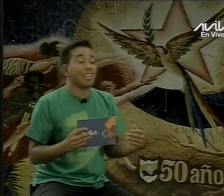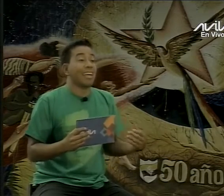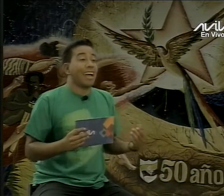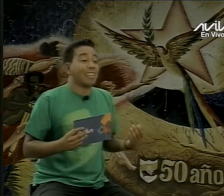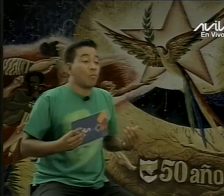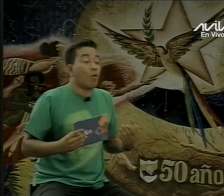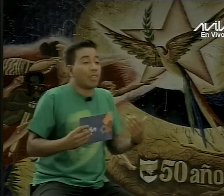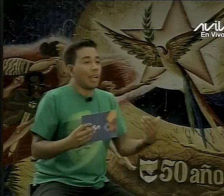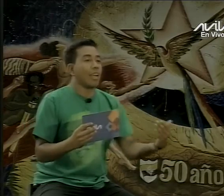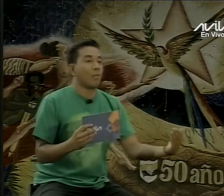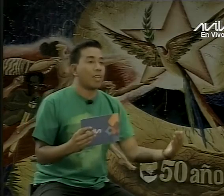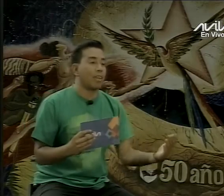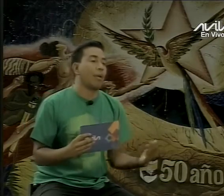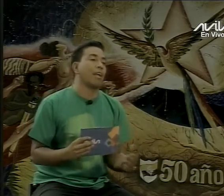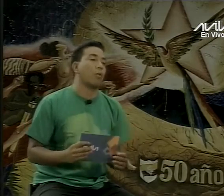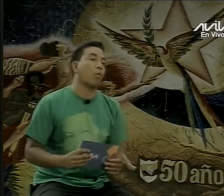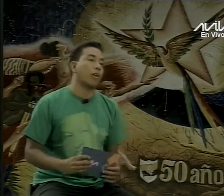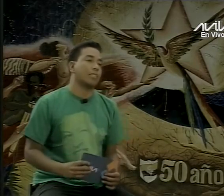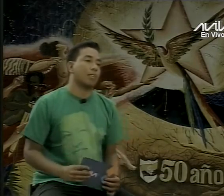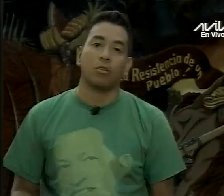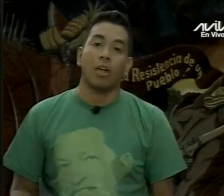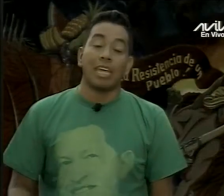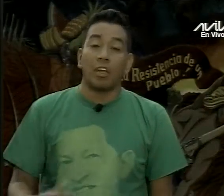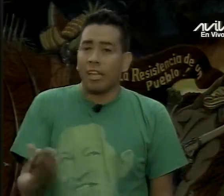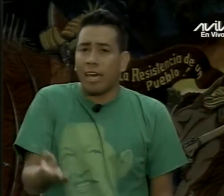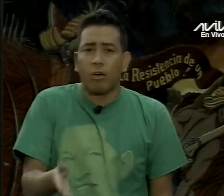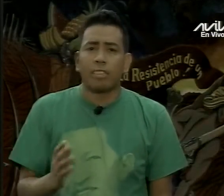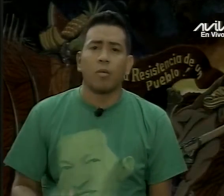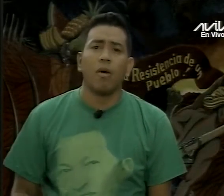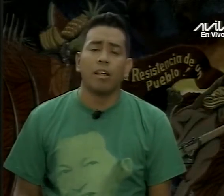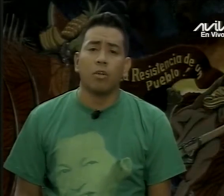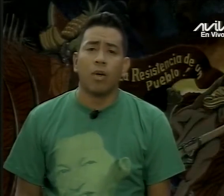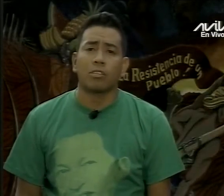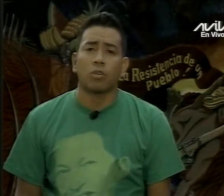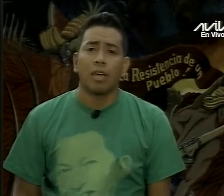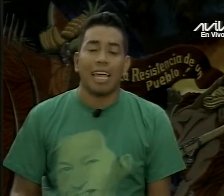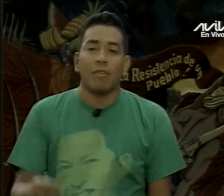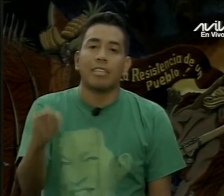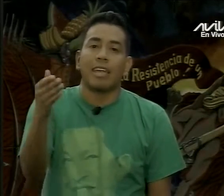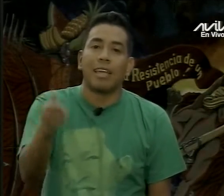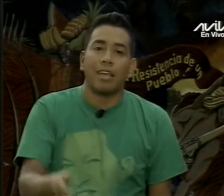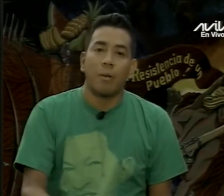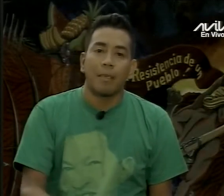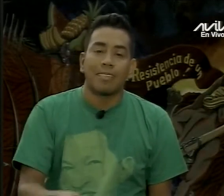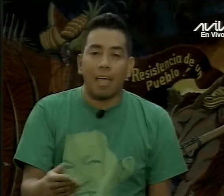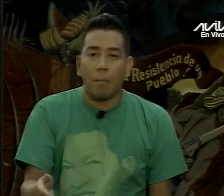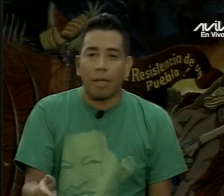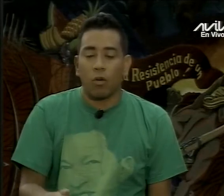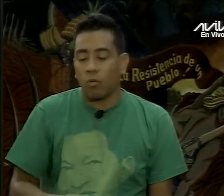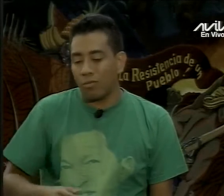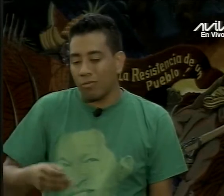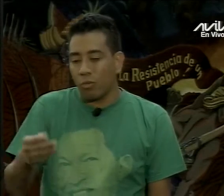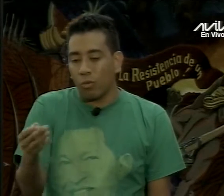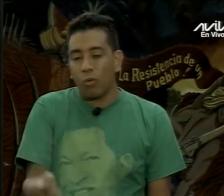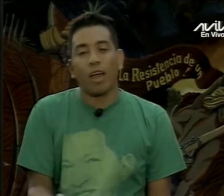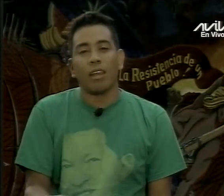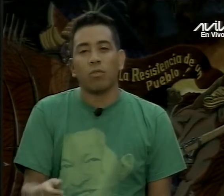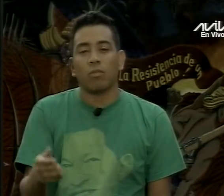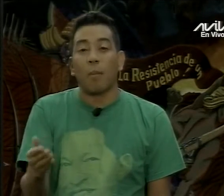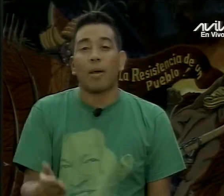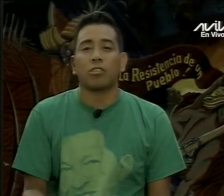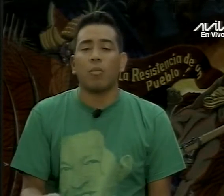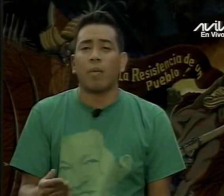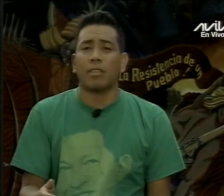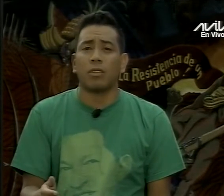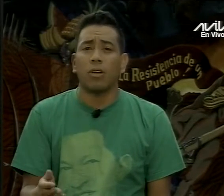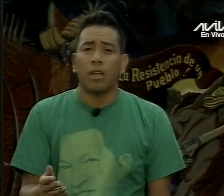así muestra las herramientas para que el pueblo pueda hacer esto. Y el día de hoy estaremos hablando de eso. El 23 de enero, siempre con un lugar